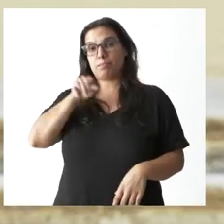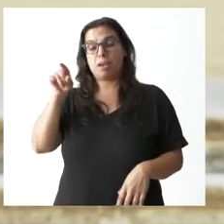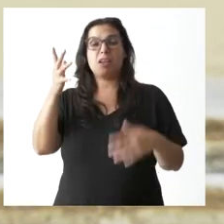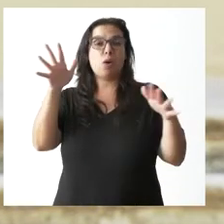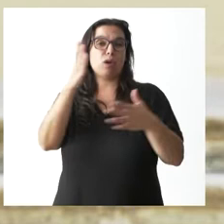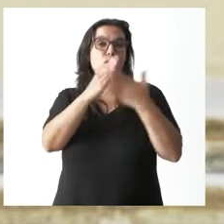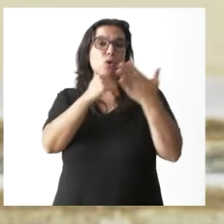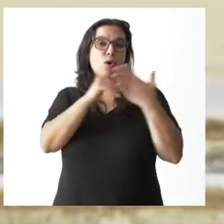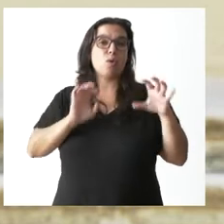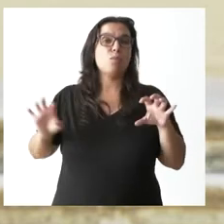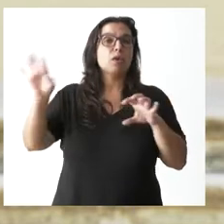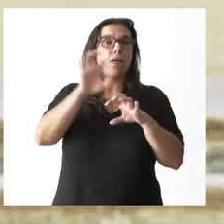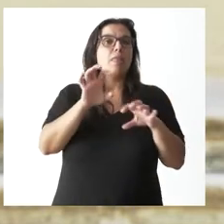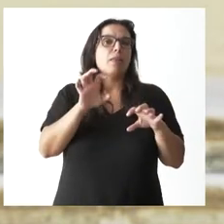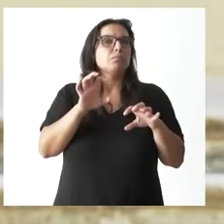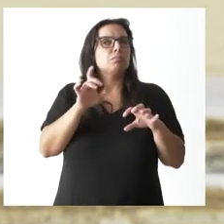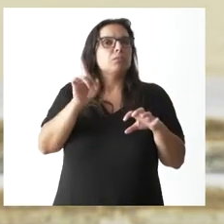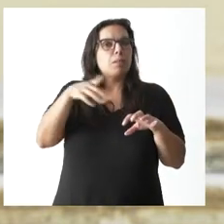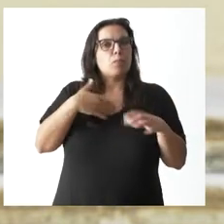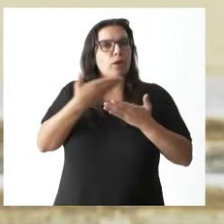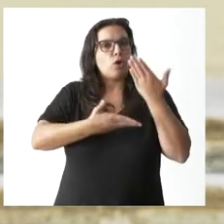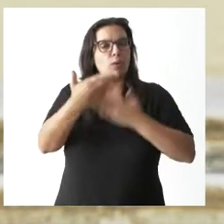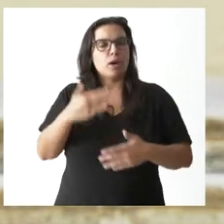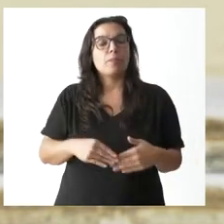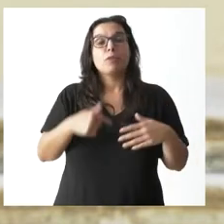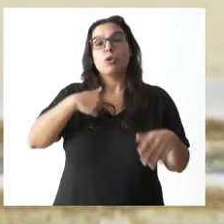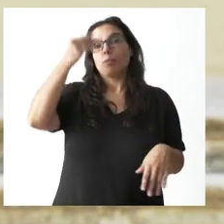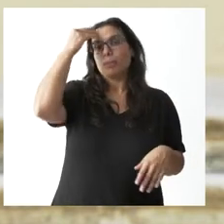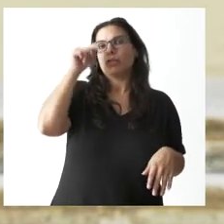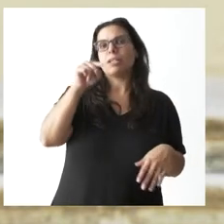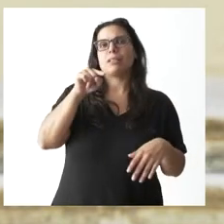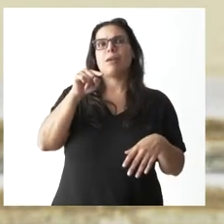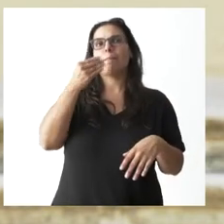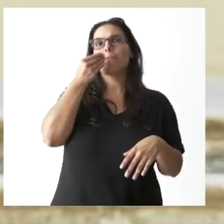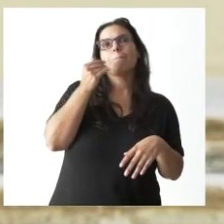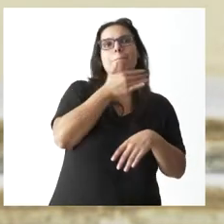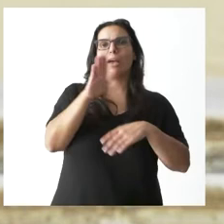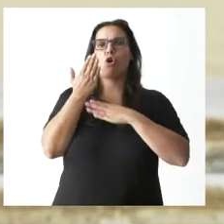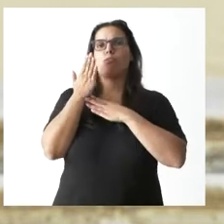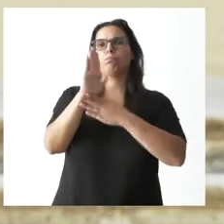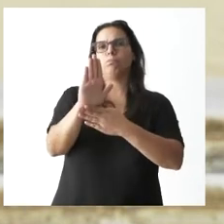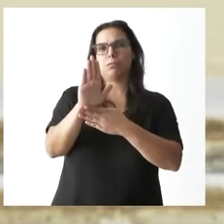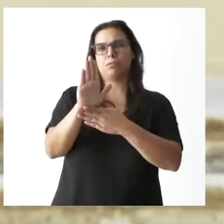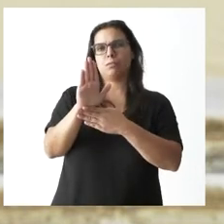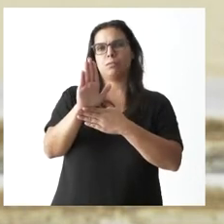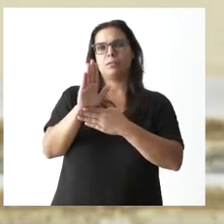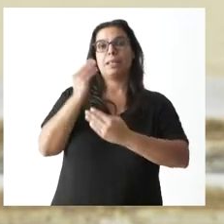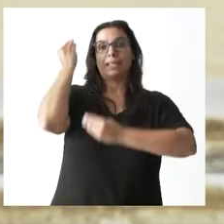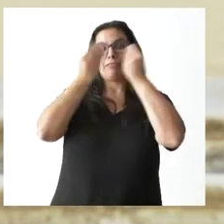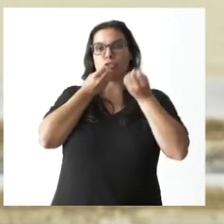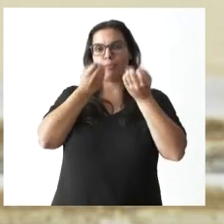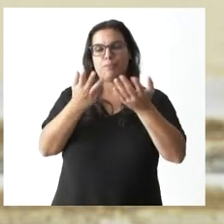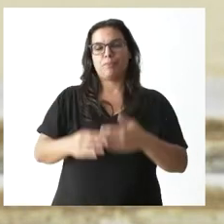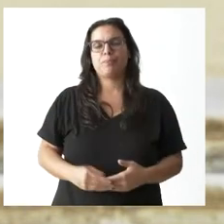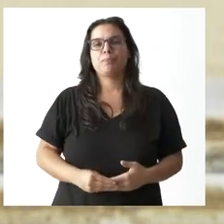autónomas no nos apartamos. Yo creo que ese es el planteamiento y la reflexión que quiero hacer.